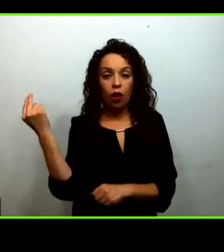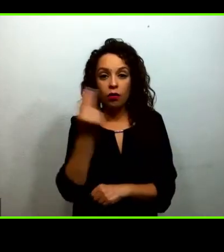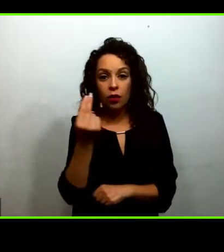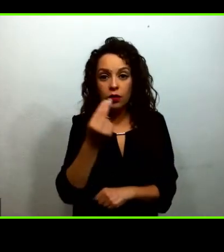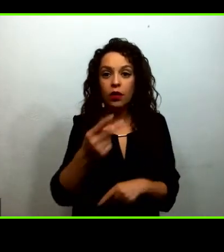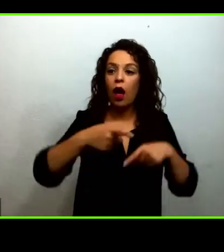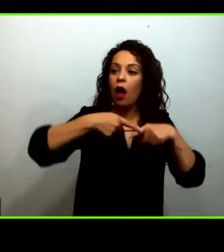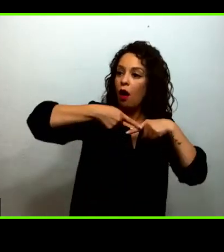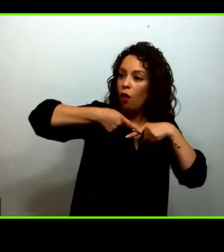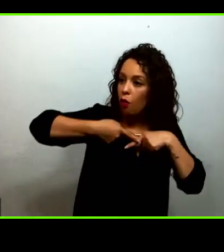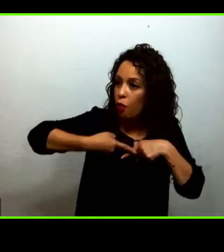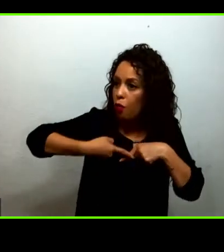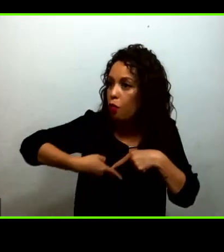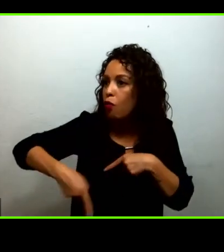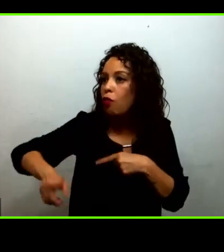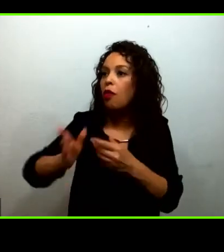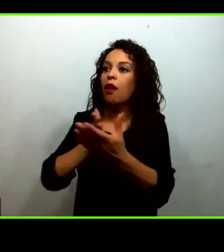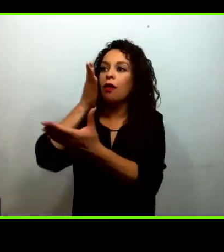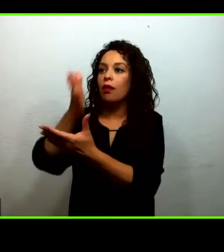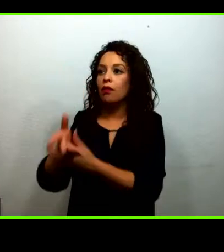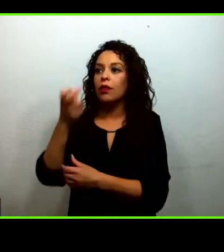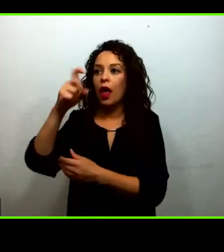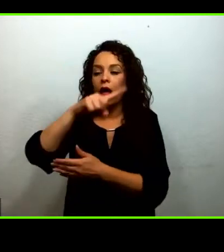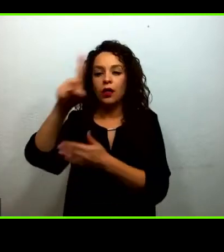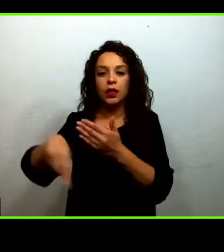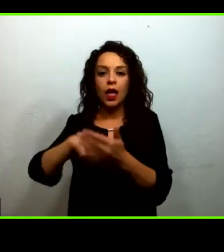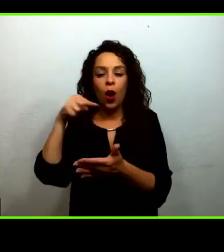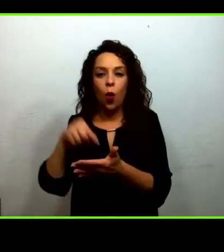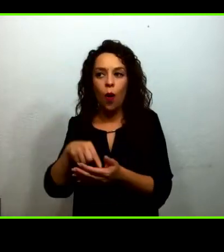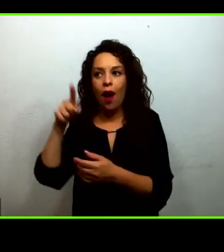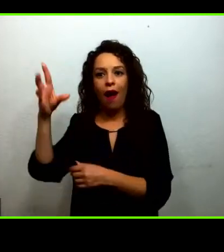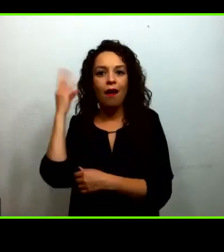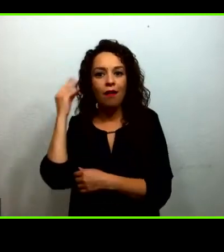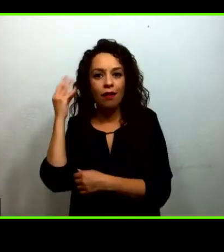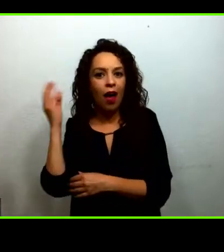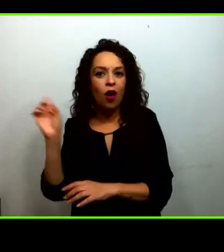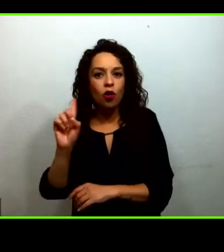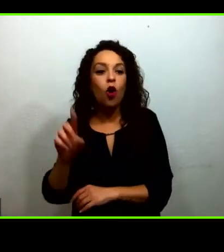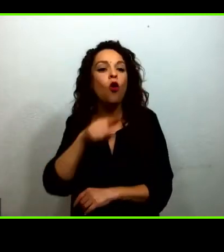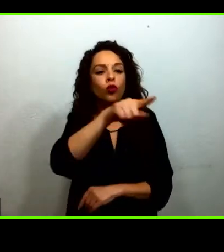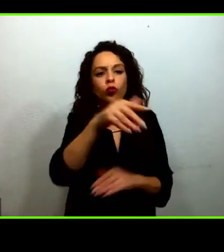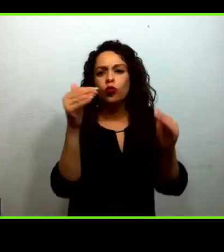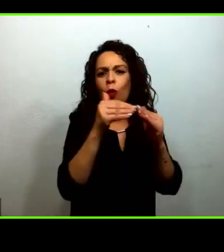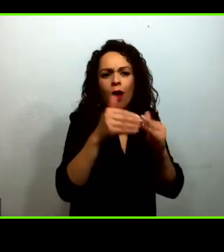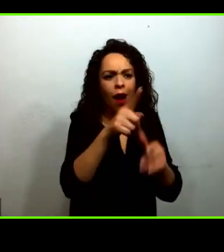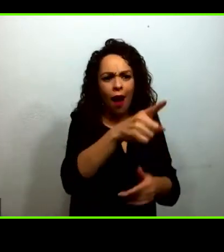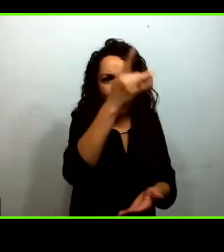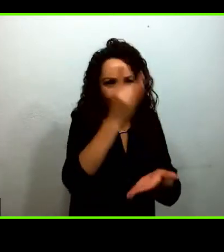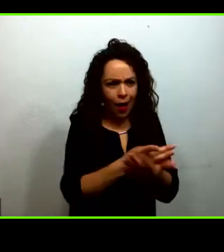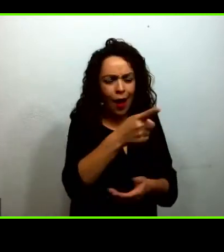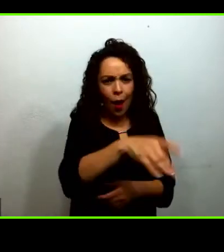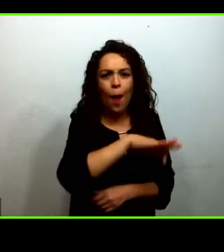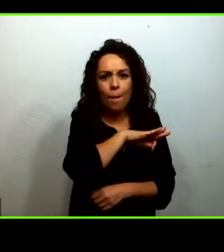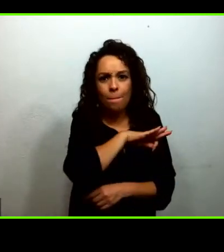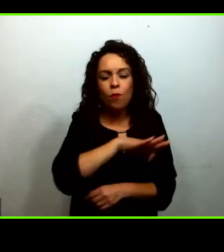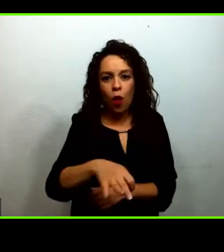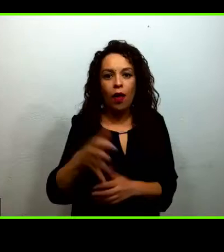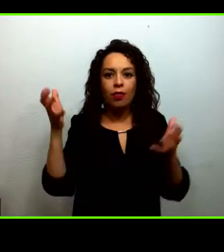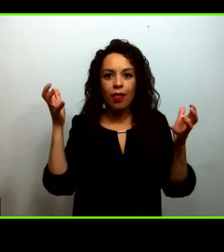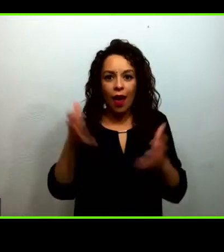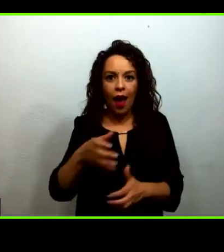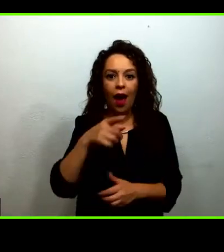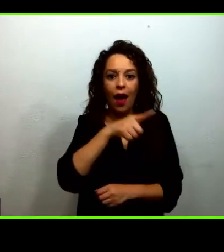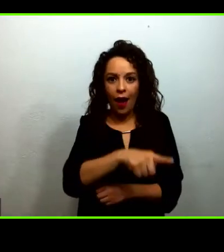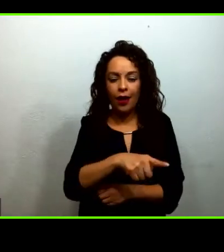pudieran hacer la transmisión desde sus propios hogares otra característica fue que